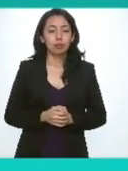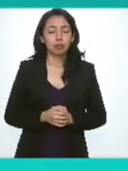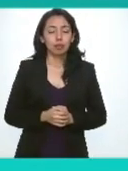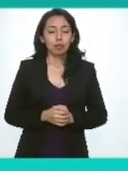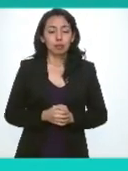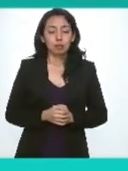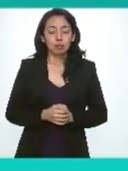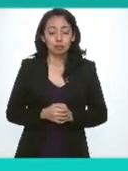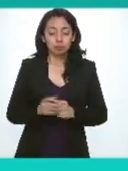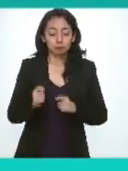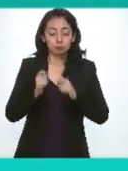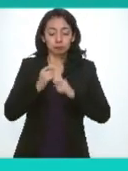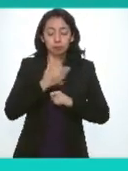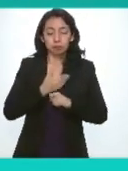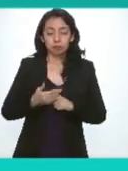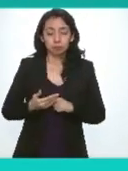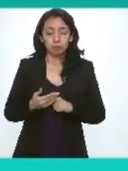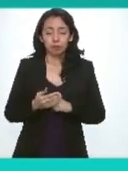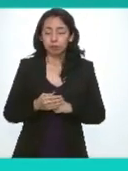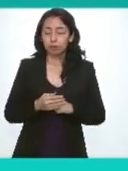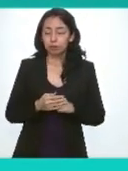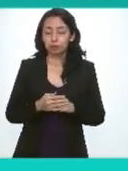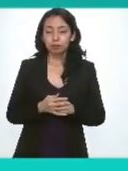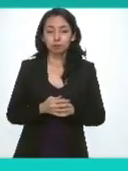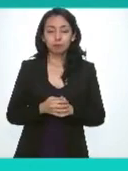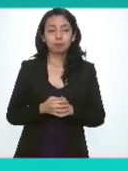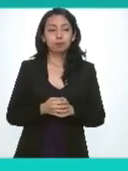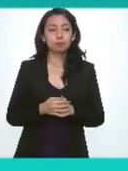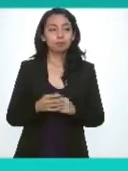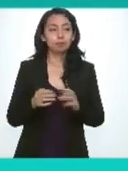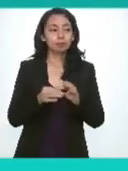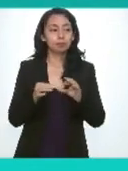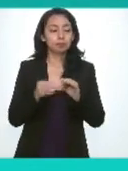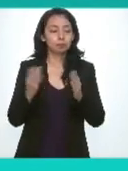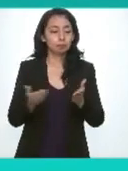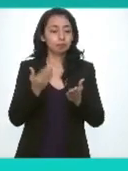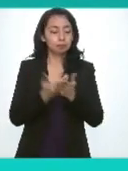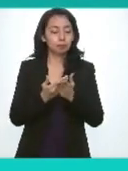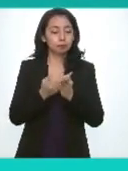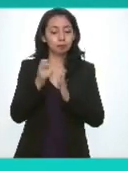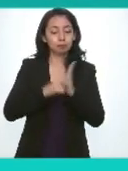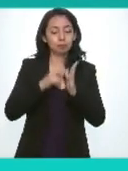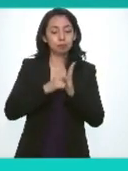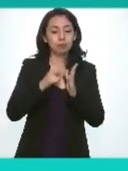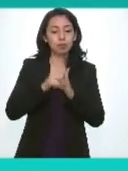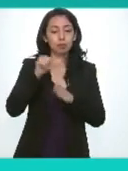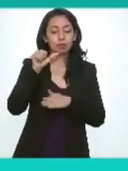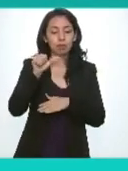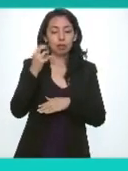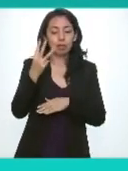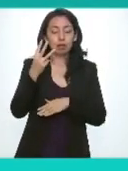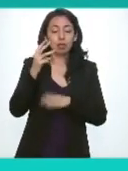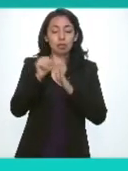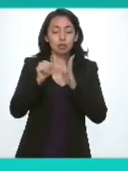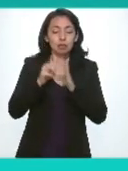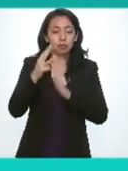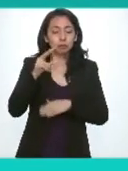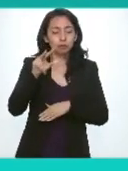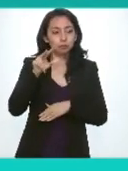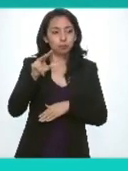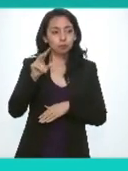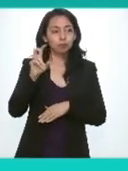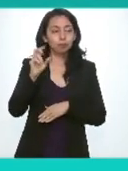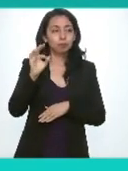me permito someter a votación de todos y todos ustedes la propuesta de reforma a los artículos tres dieciocho veinte